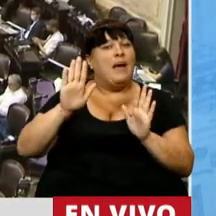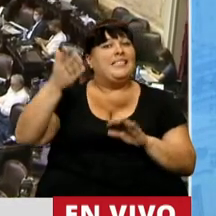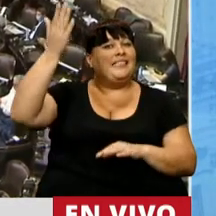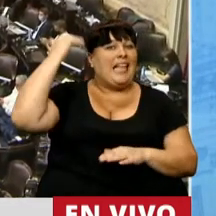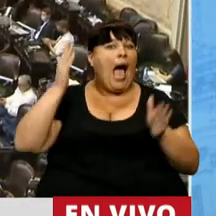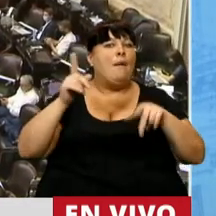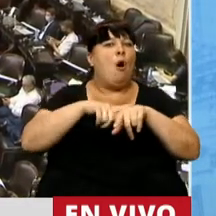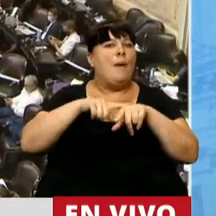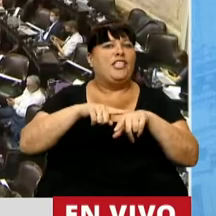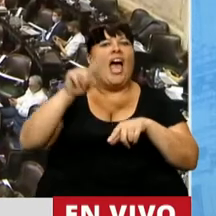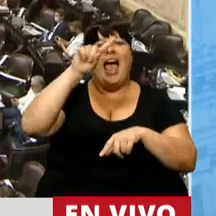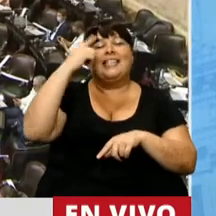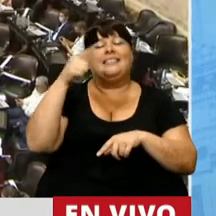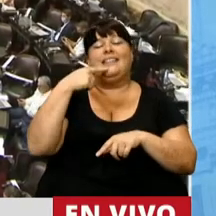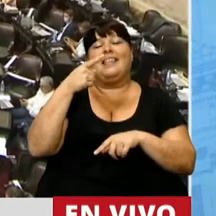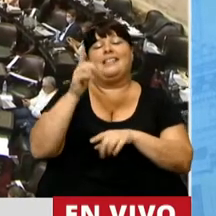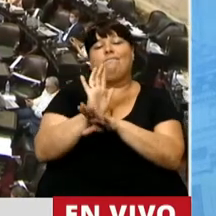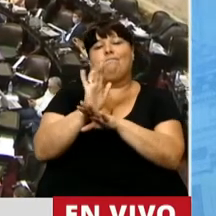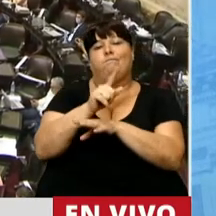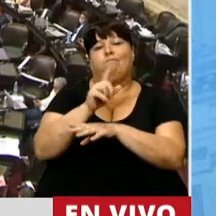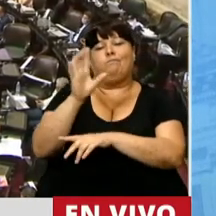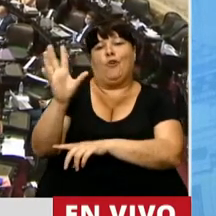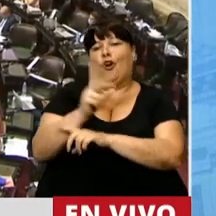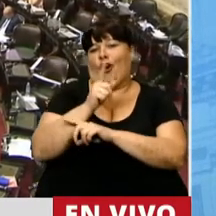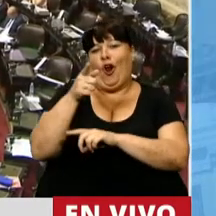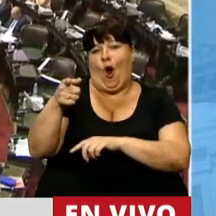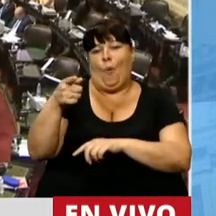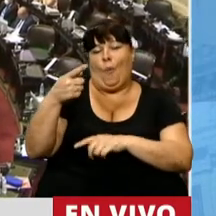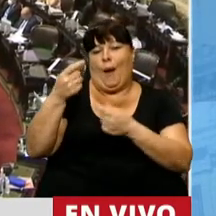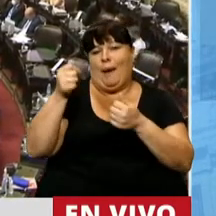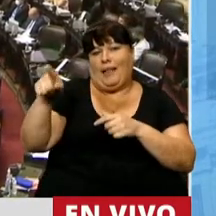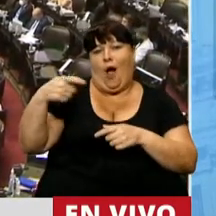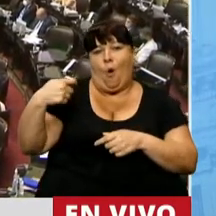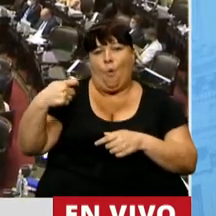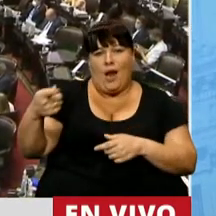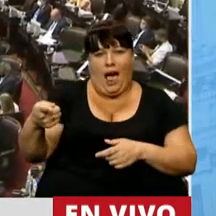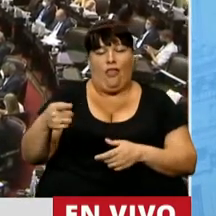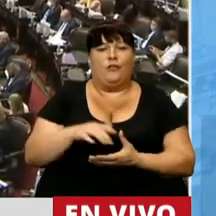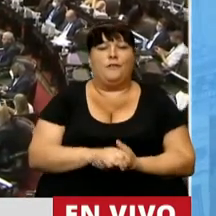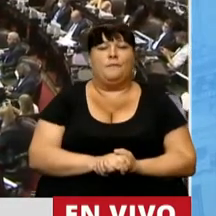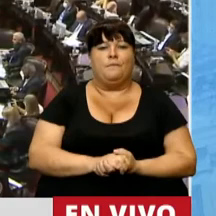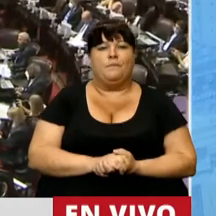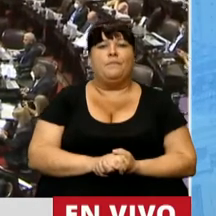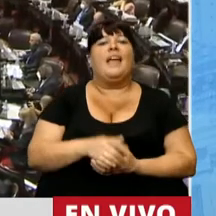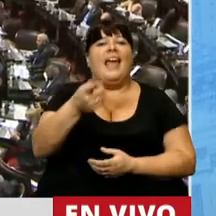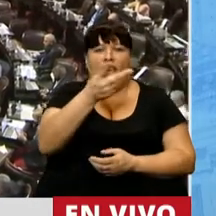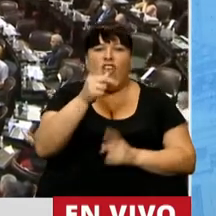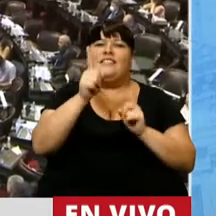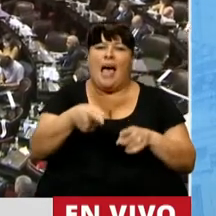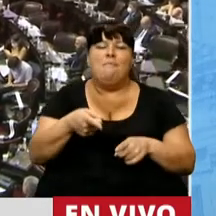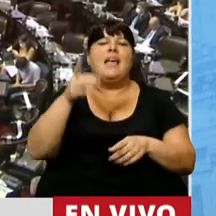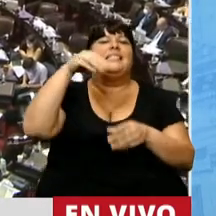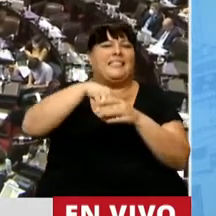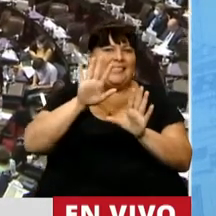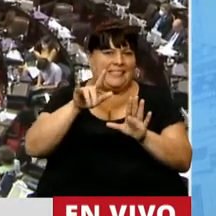momento donde le estaban arrebatando la dignidad a nuestros jubilados y jubiladas. Ellas también son parte